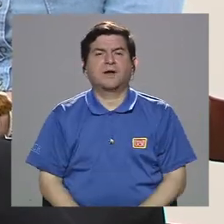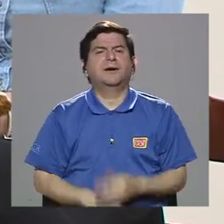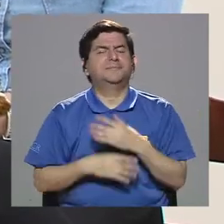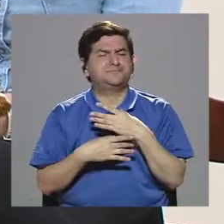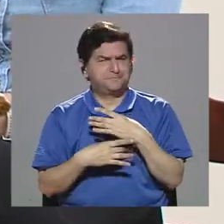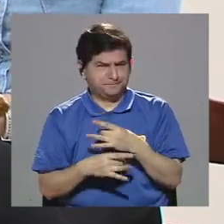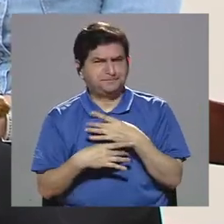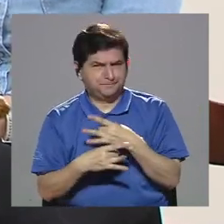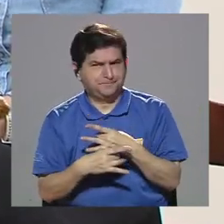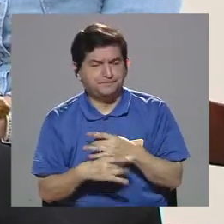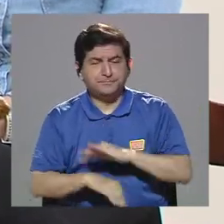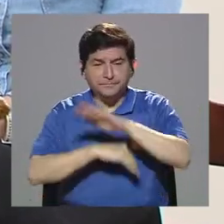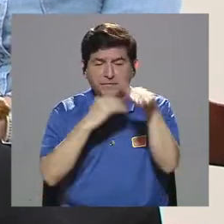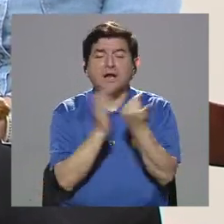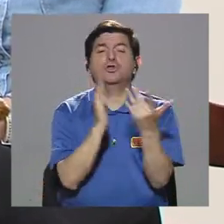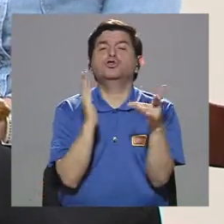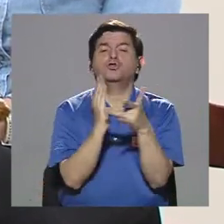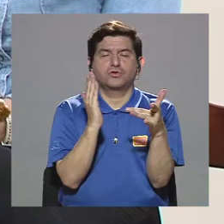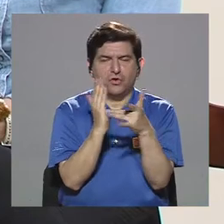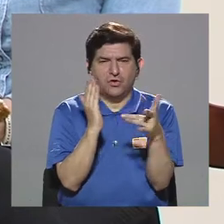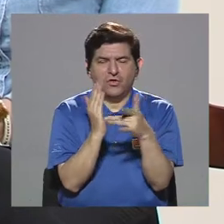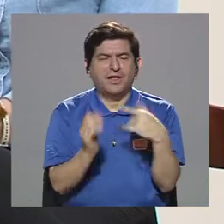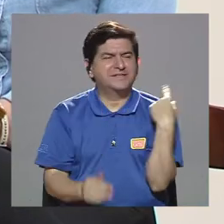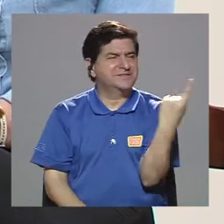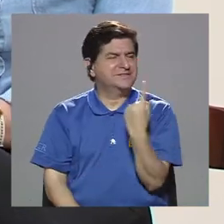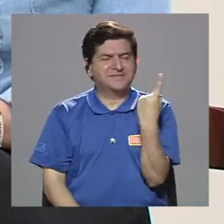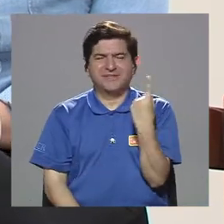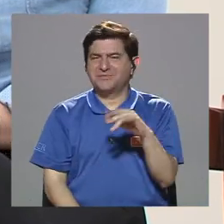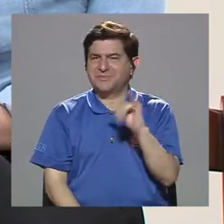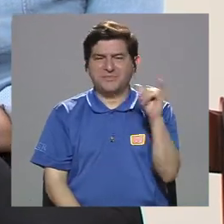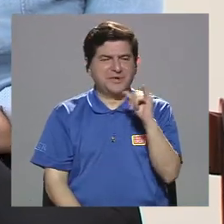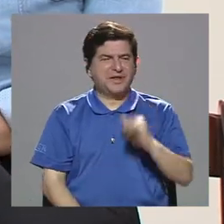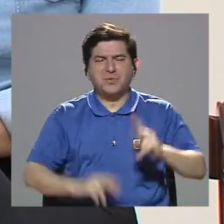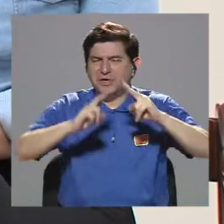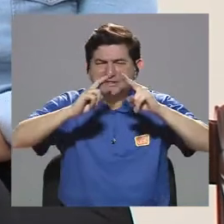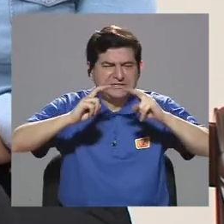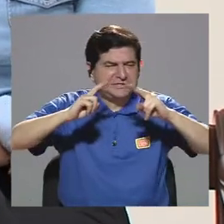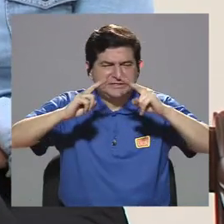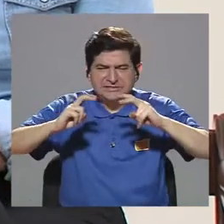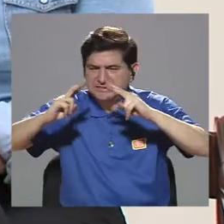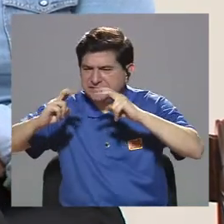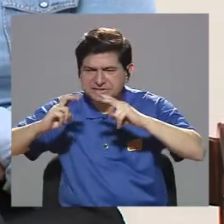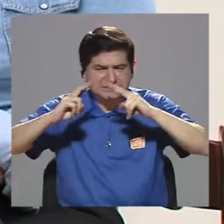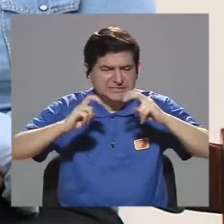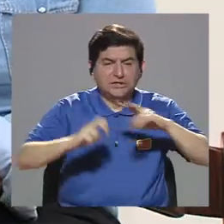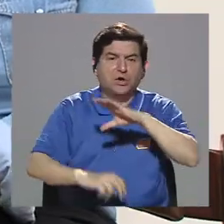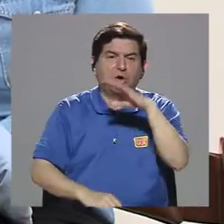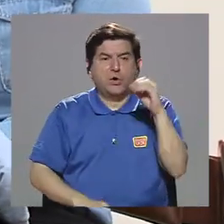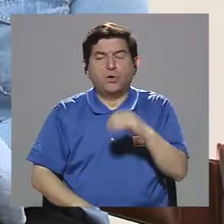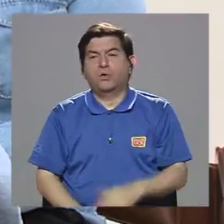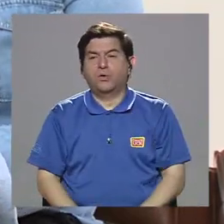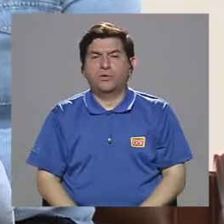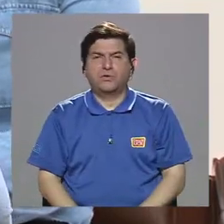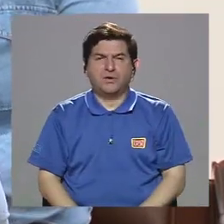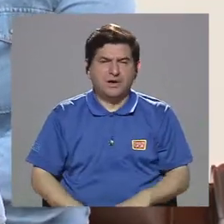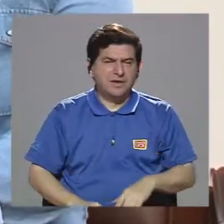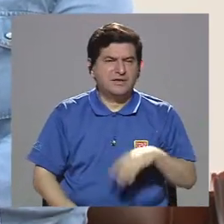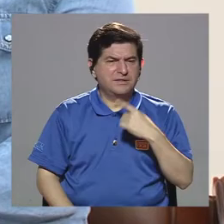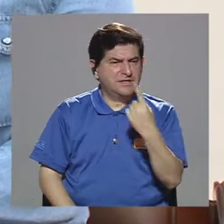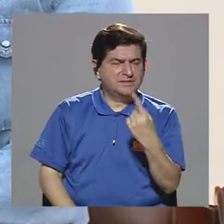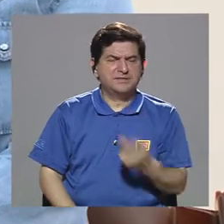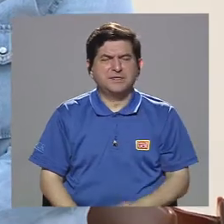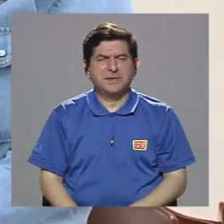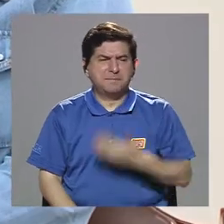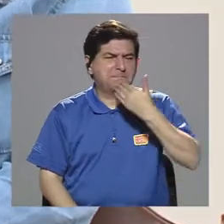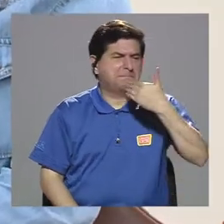es interesante porque todas las tecnologías siempre han pasado por este escrutinio, digamos, o esta lógica de juzgar